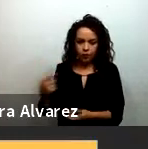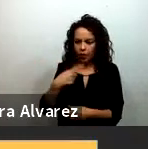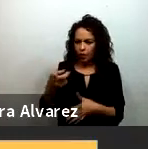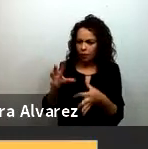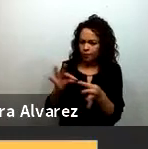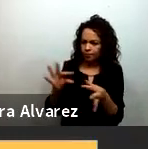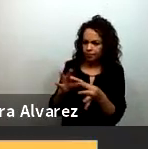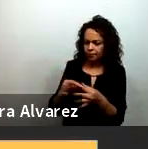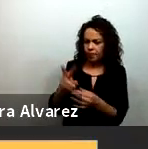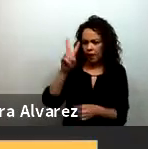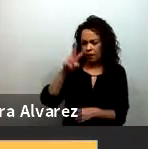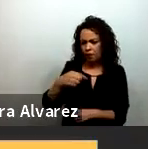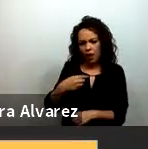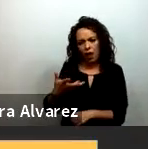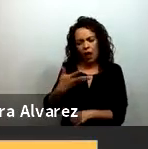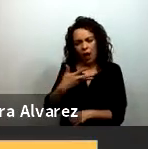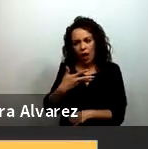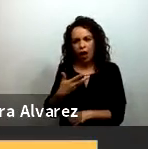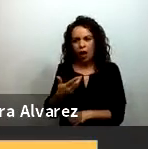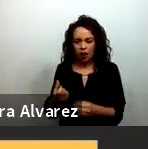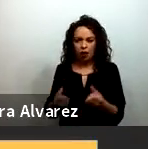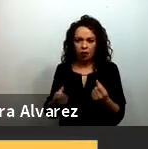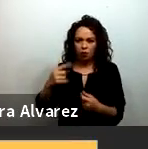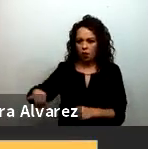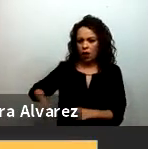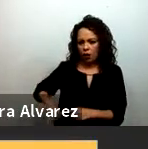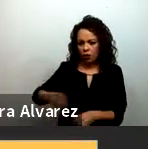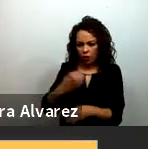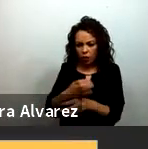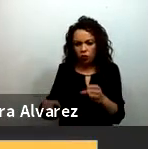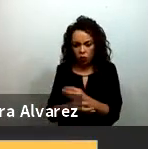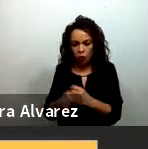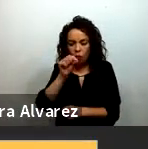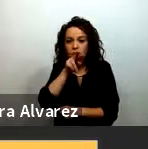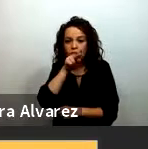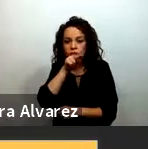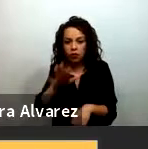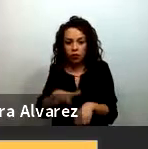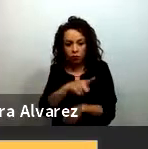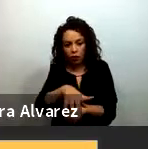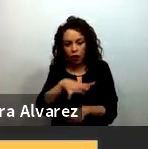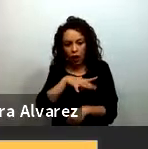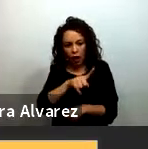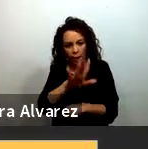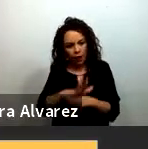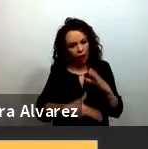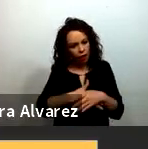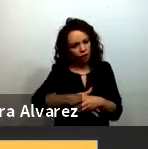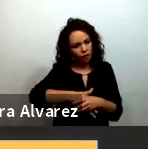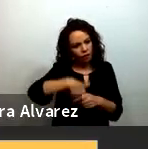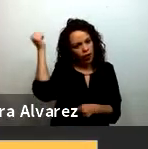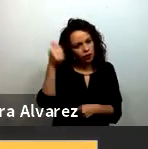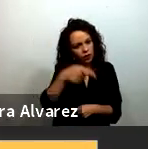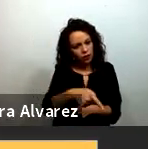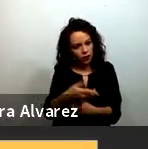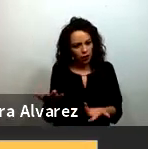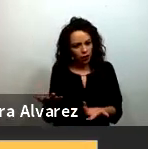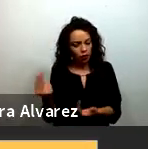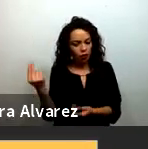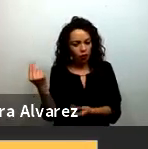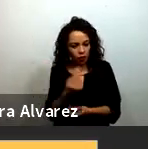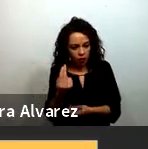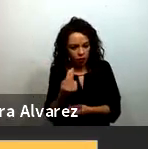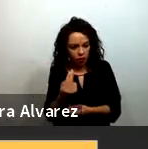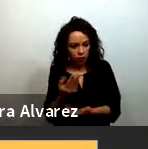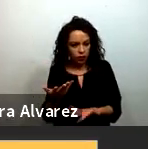contenido general de la programación pero también para hacerles notar pues que había un hueco ahí importante y que se estaba se estaba incumpliendo el mandato constitucional